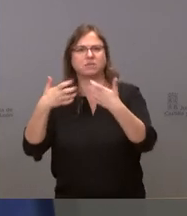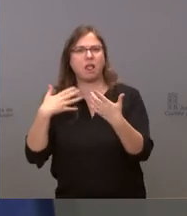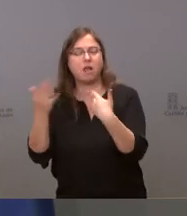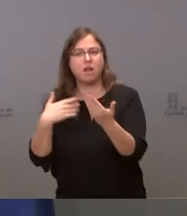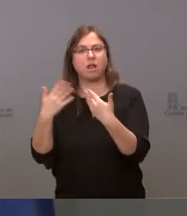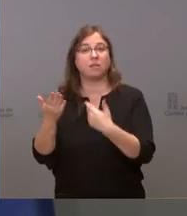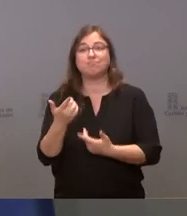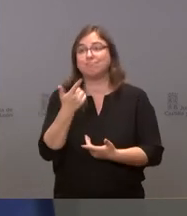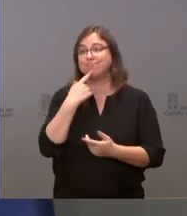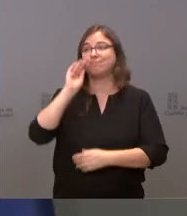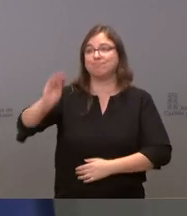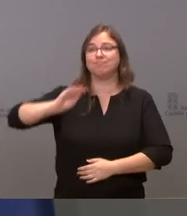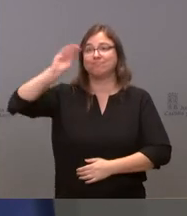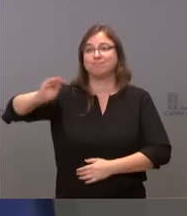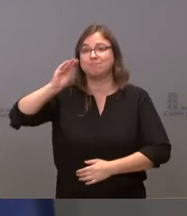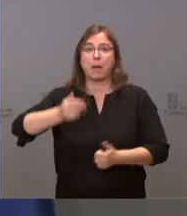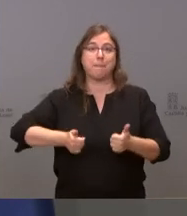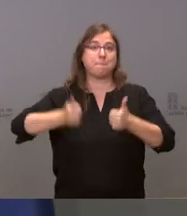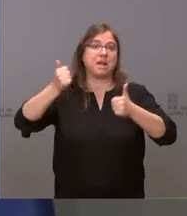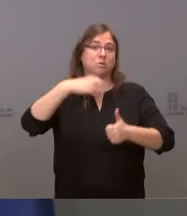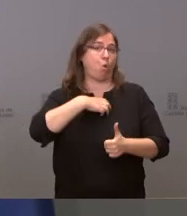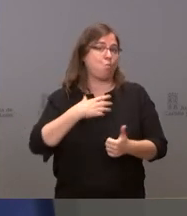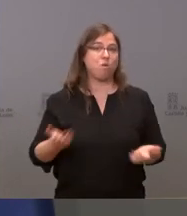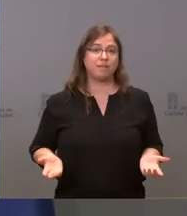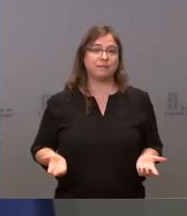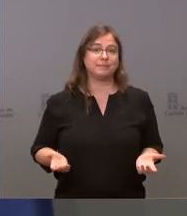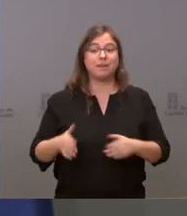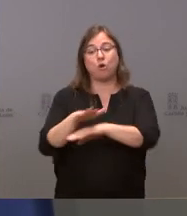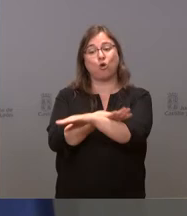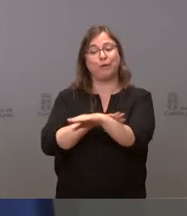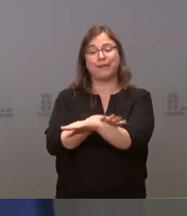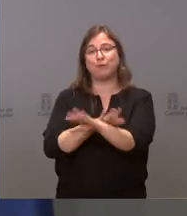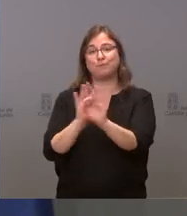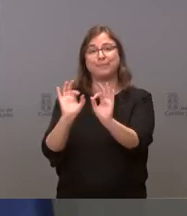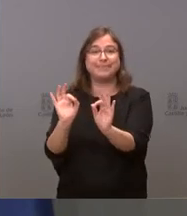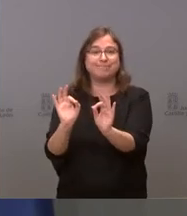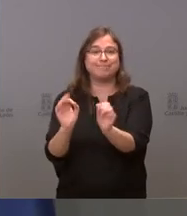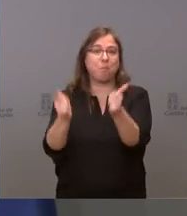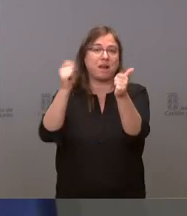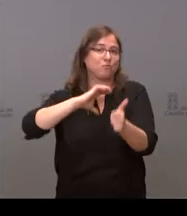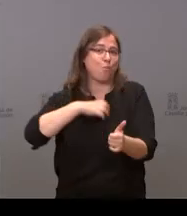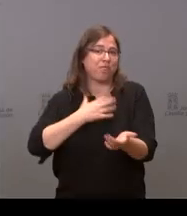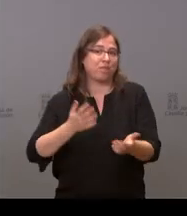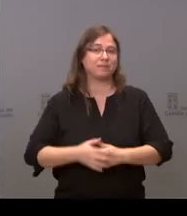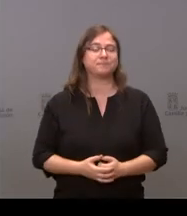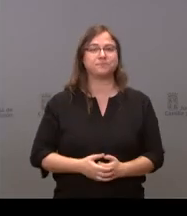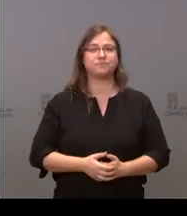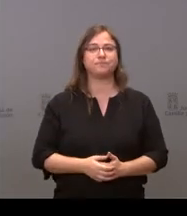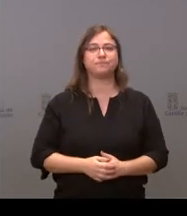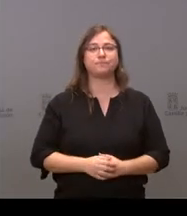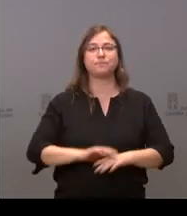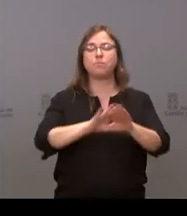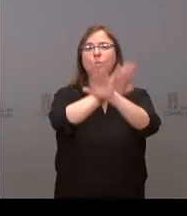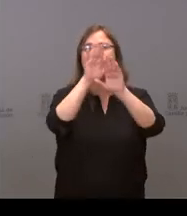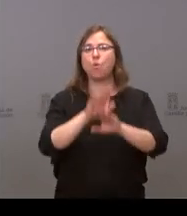Difícilmente podemos hacer más, pero tenemos el Gobierno que tenemos, no podemos decir otra cosa. Y cerramos el